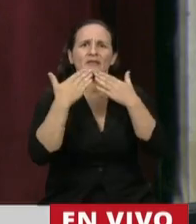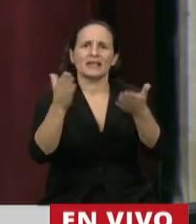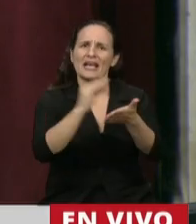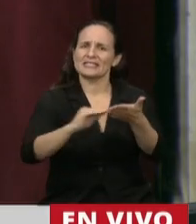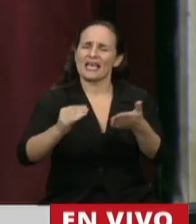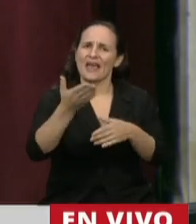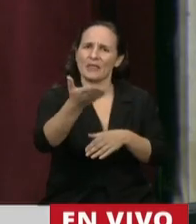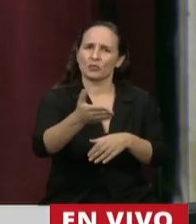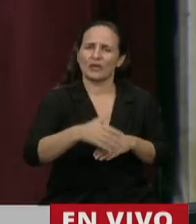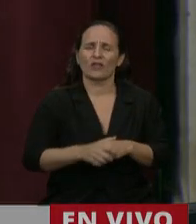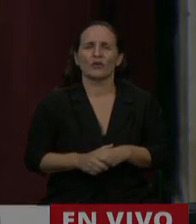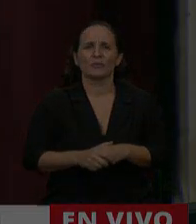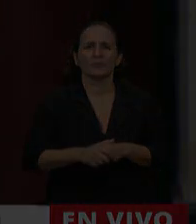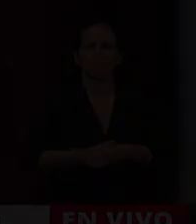diputado José Luis Ramón.